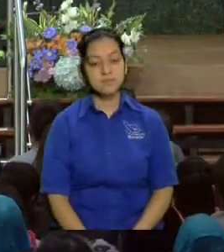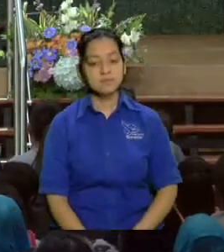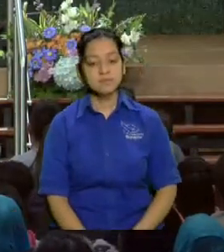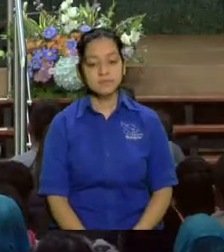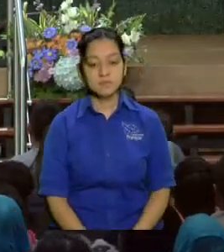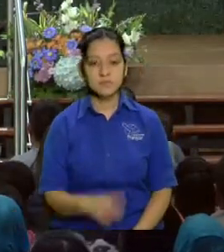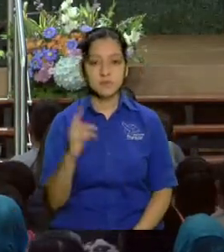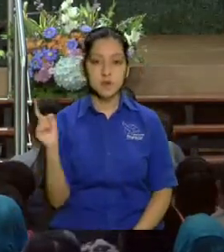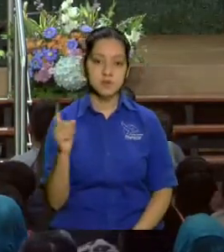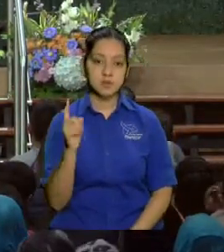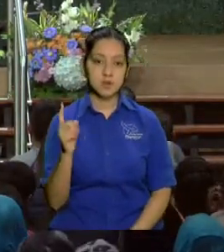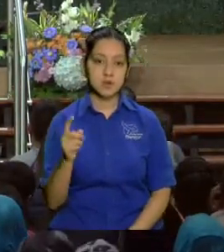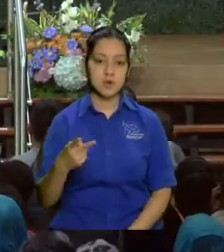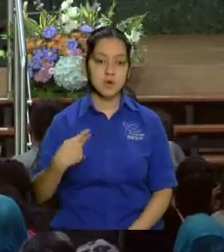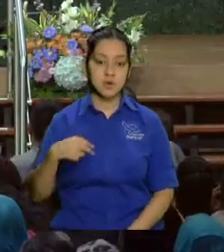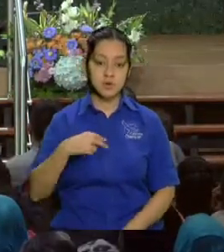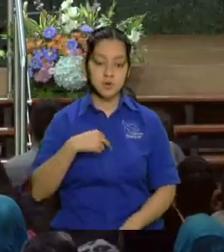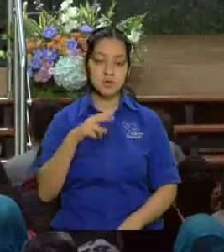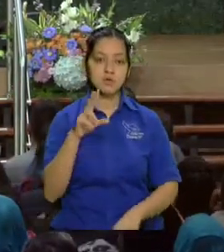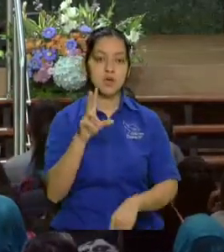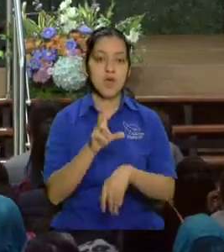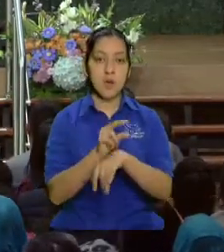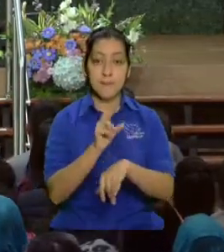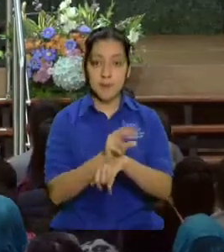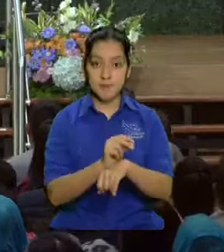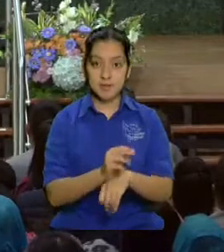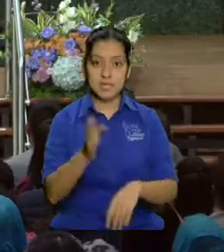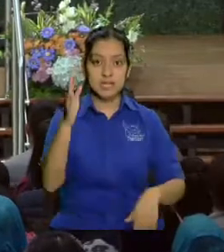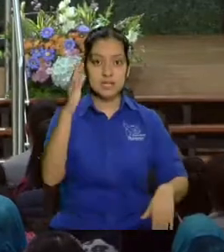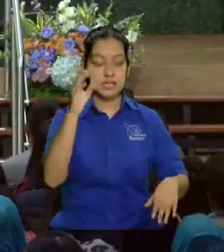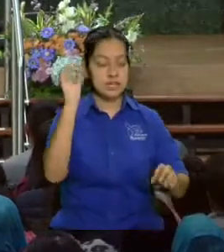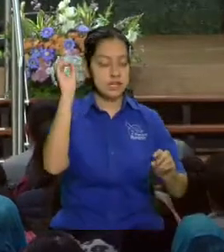Solo nos dejan la luz encendida para que no nos tropecemos cuando entremos.